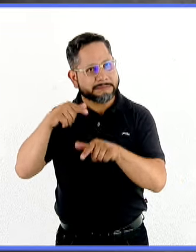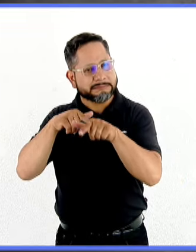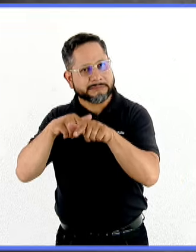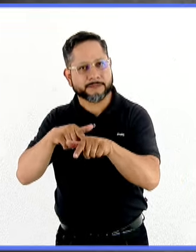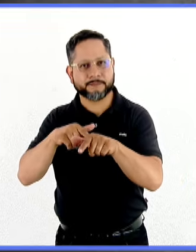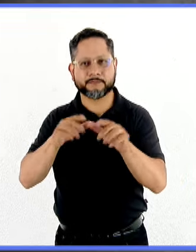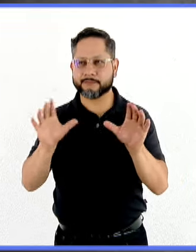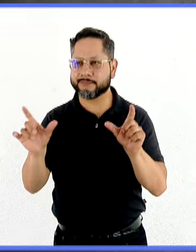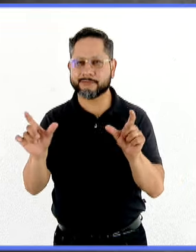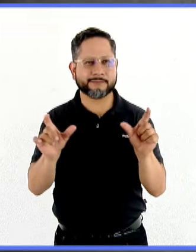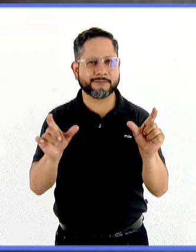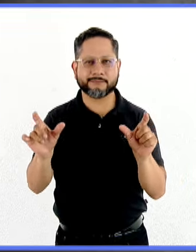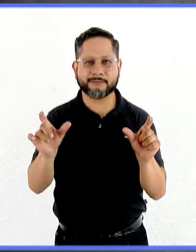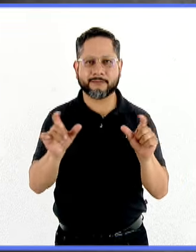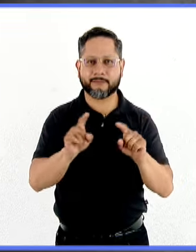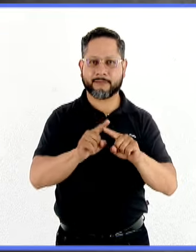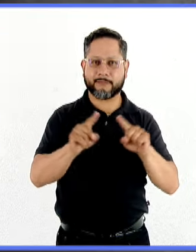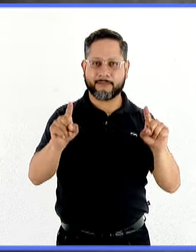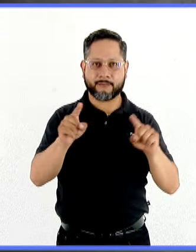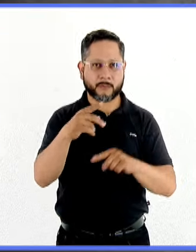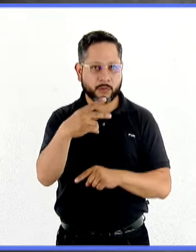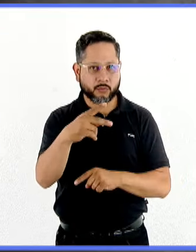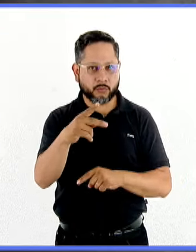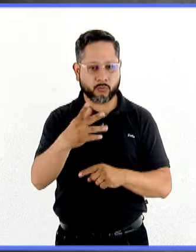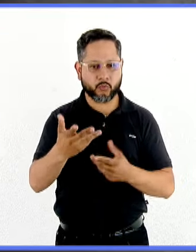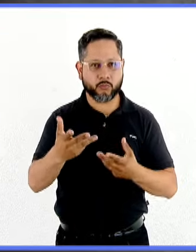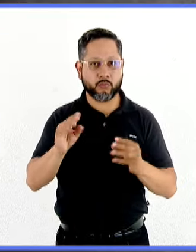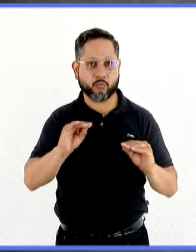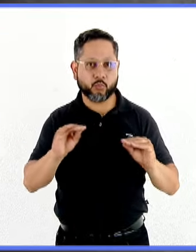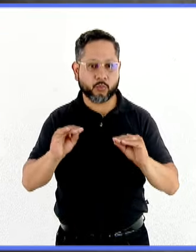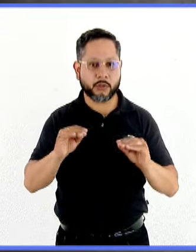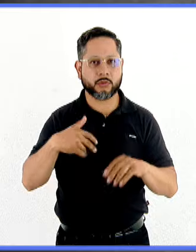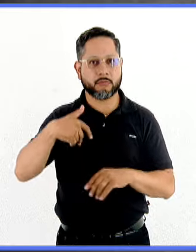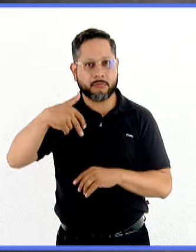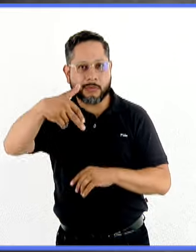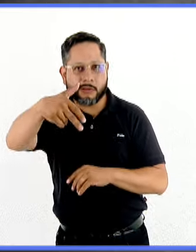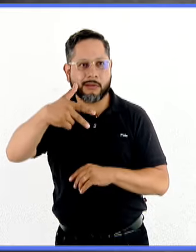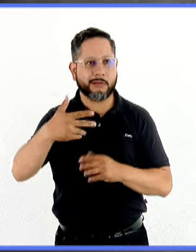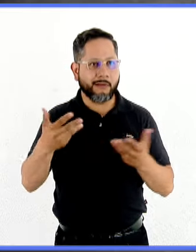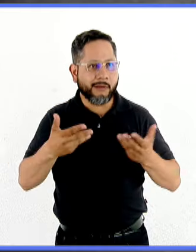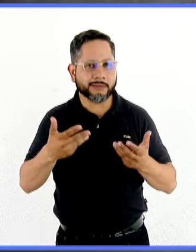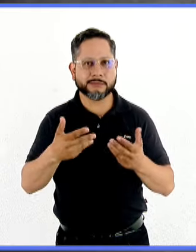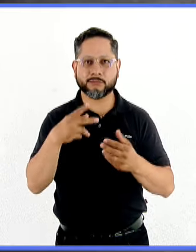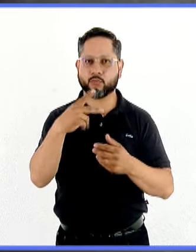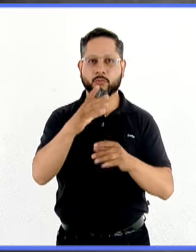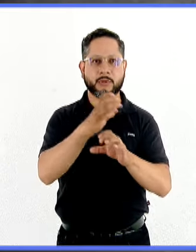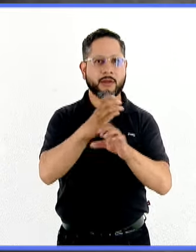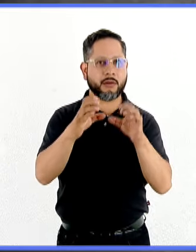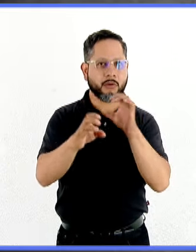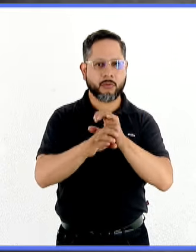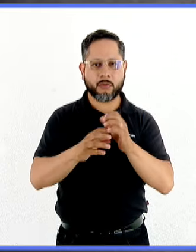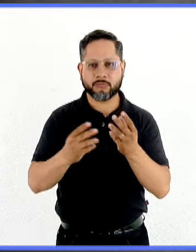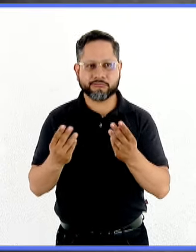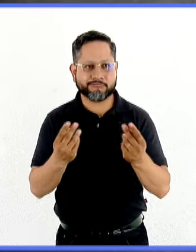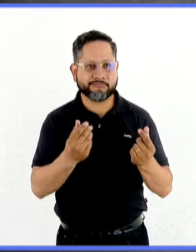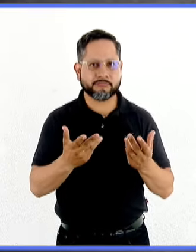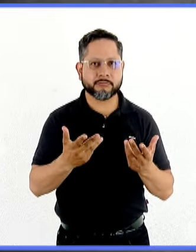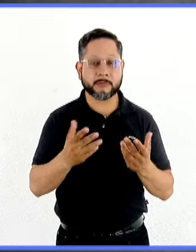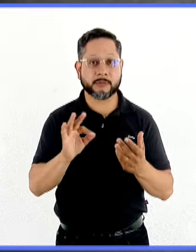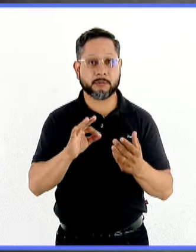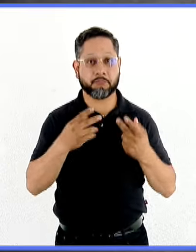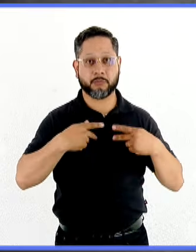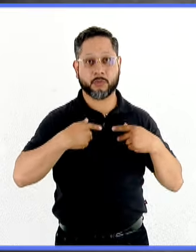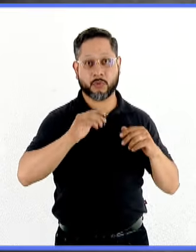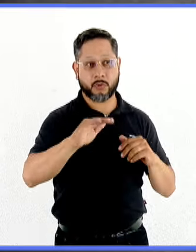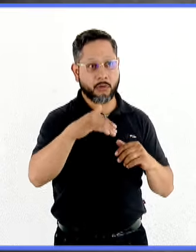acotamiento en términos de qué tanto impide su funcionalidad. O sea, es decir, qué tanto altera sus relaciones con los